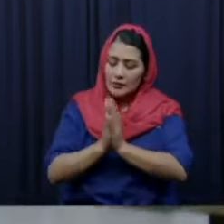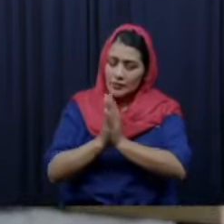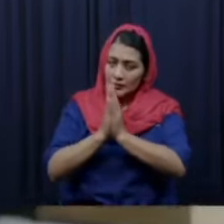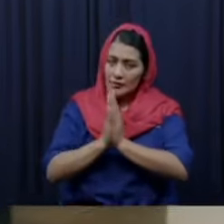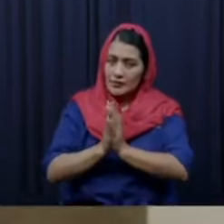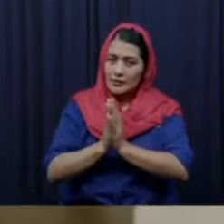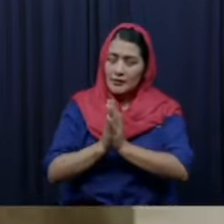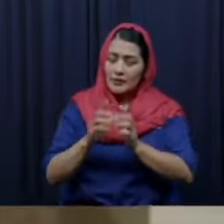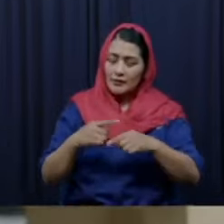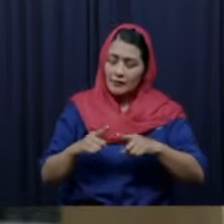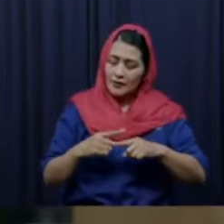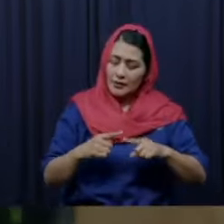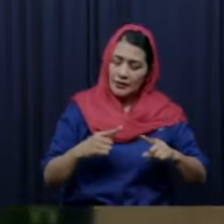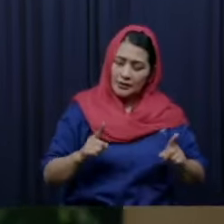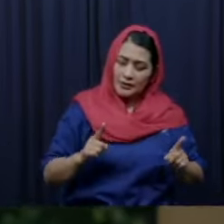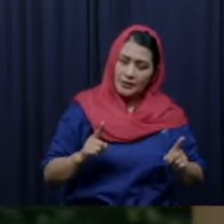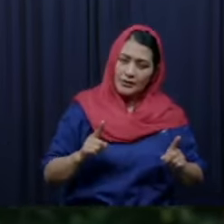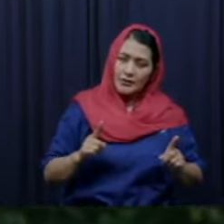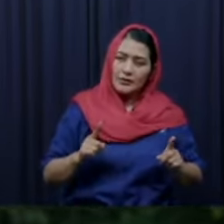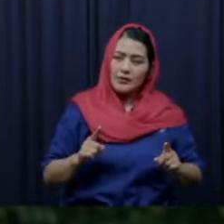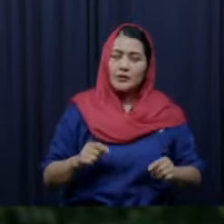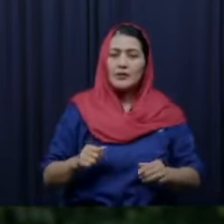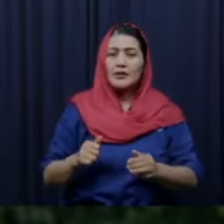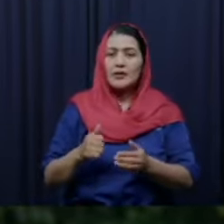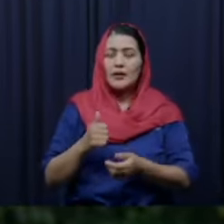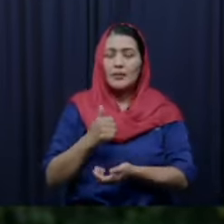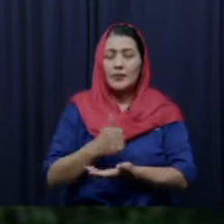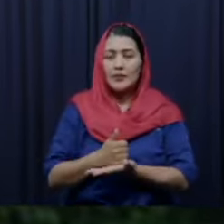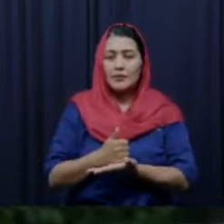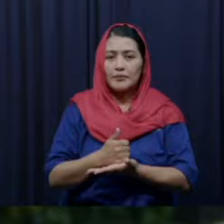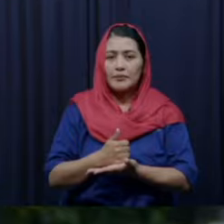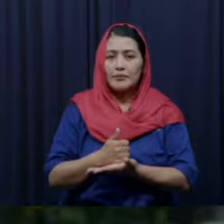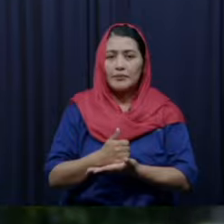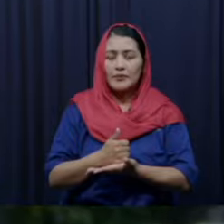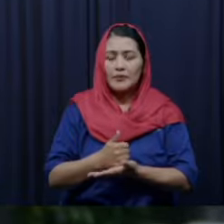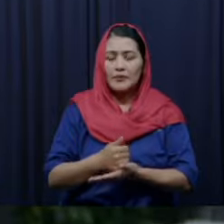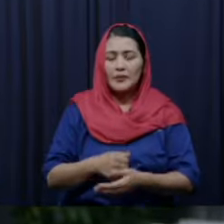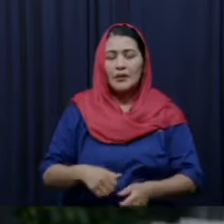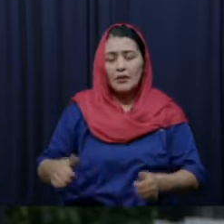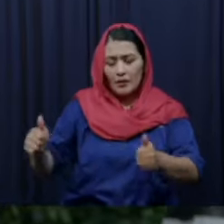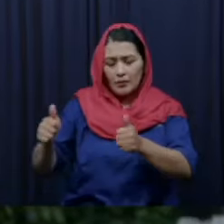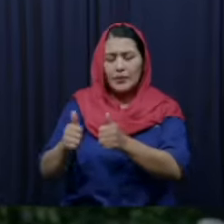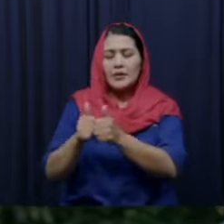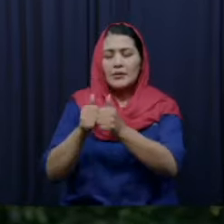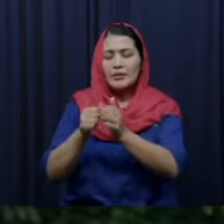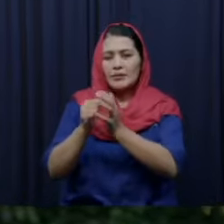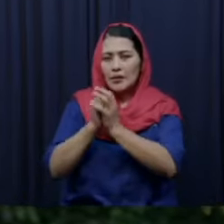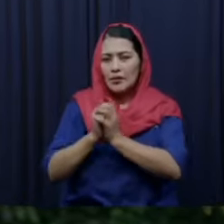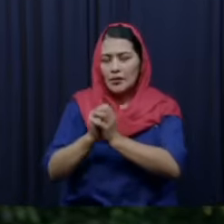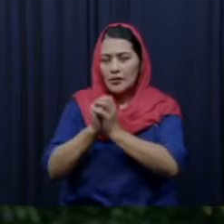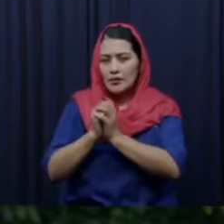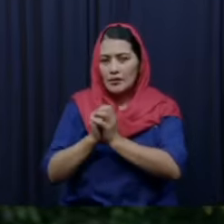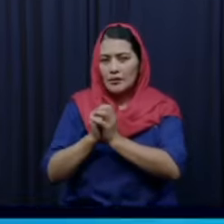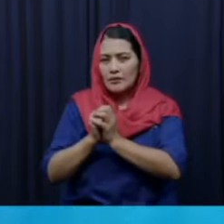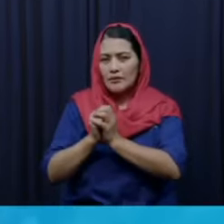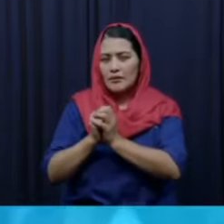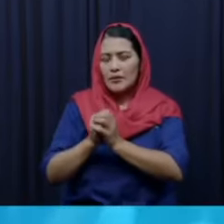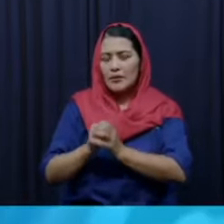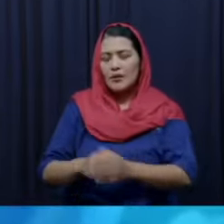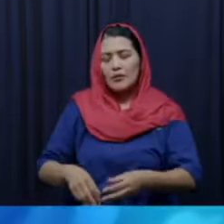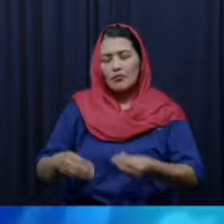para terminar el servicio este glorioso servicio hermano extienda sus manos hacia acá acá hay muchas peticiones